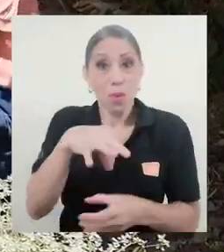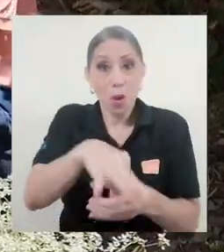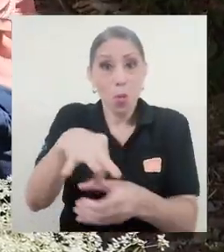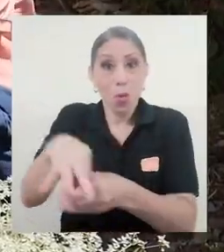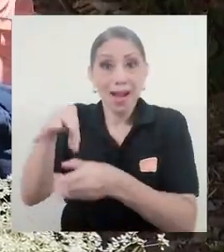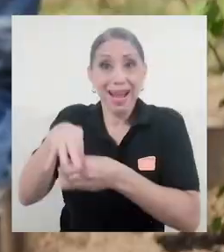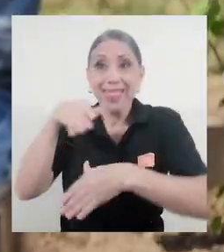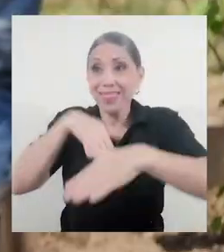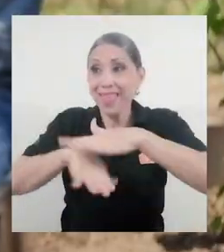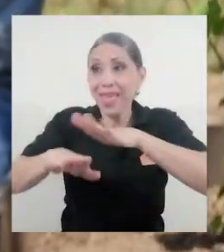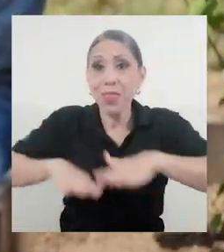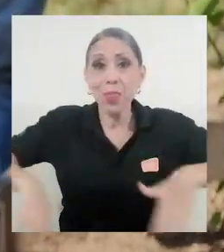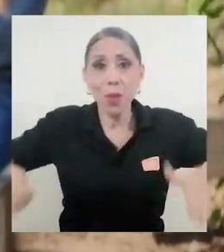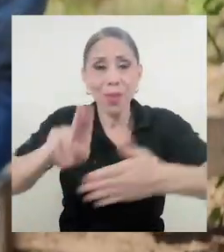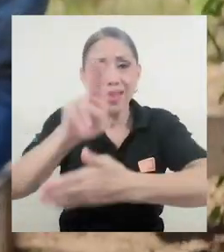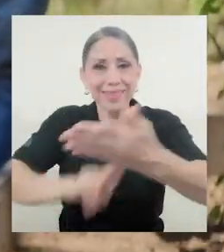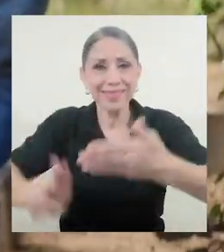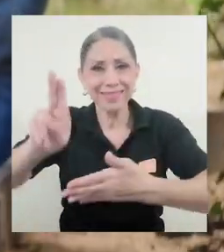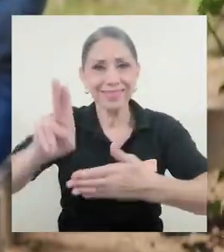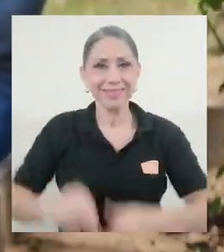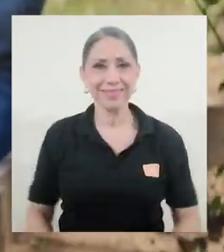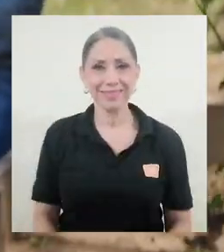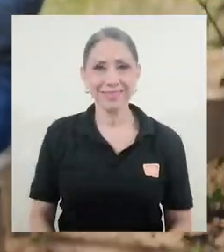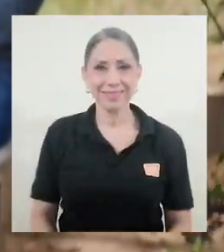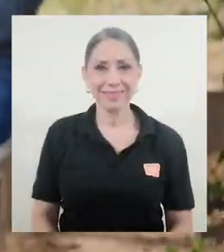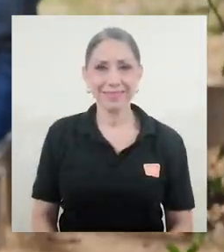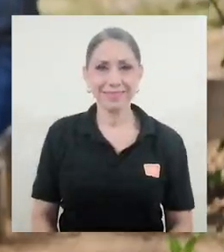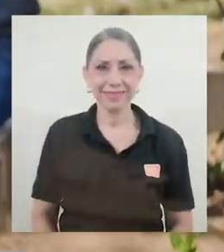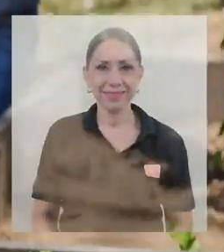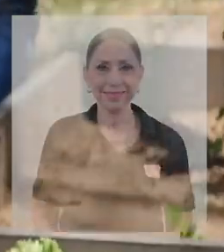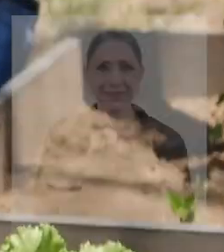propia huerta dentro del campus universitario.